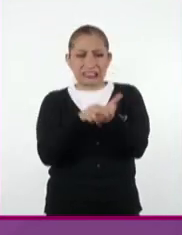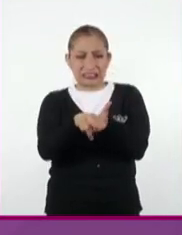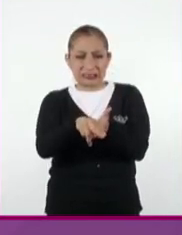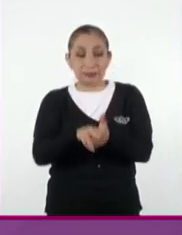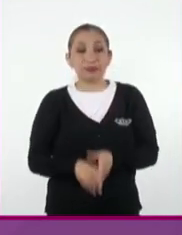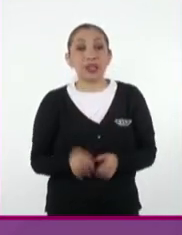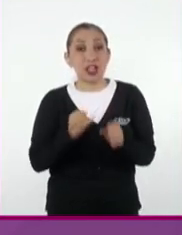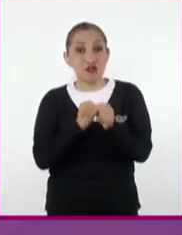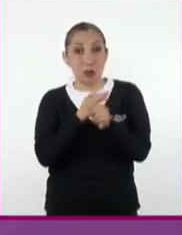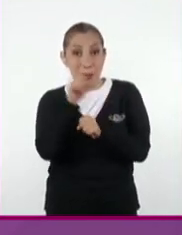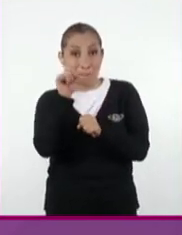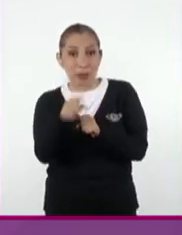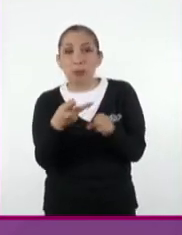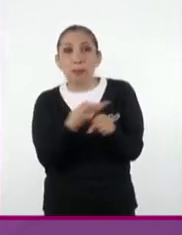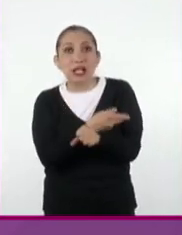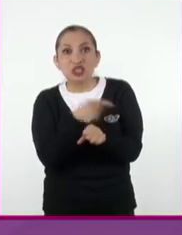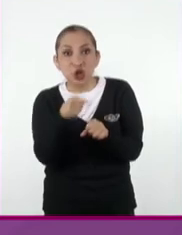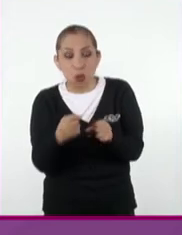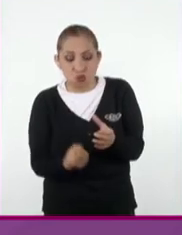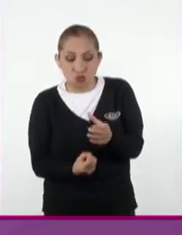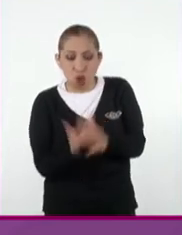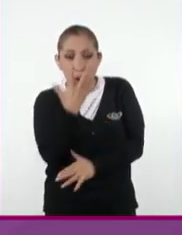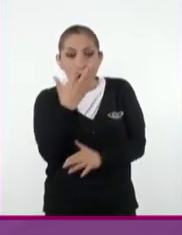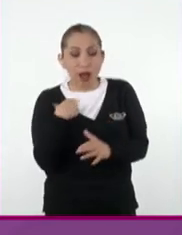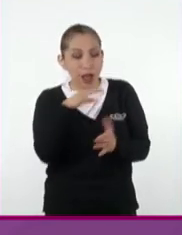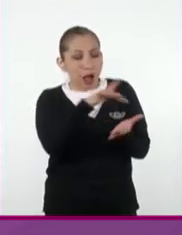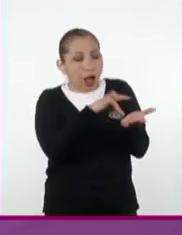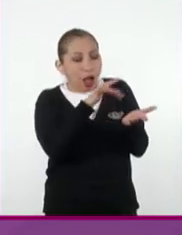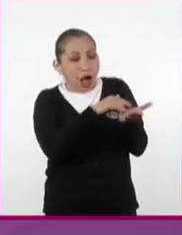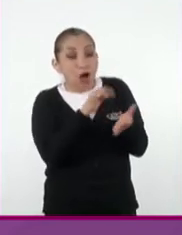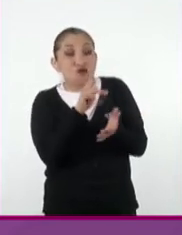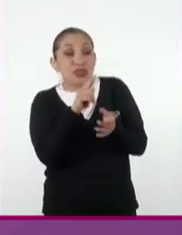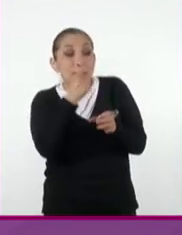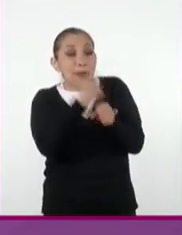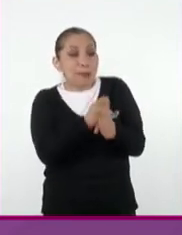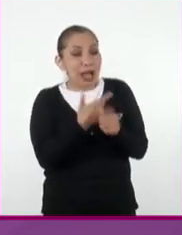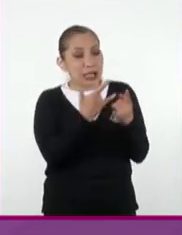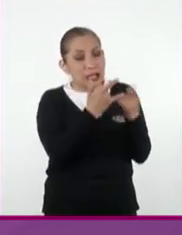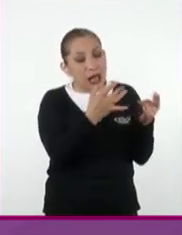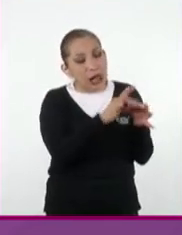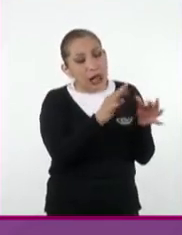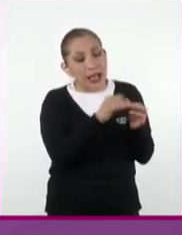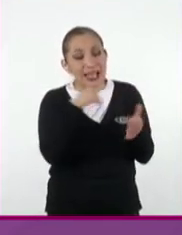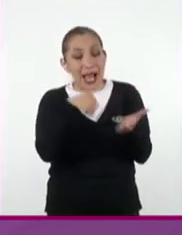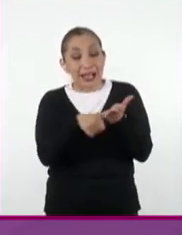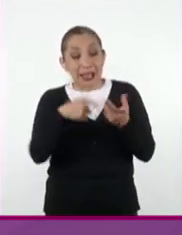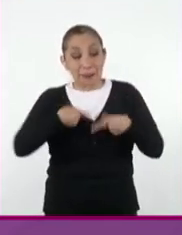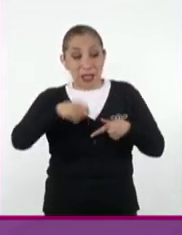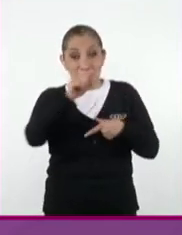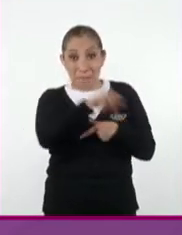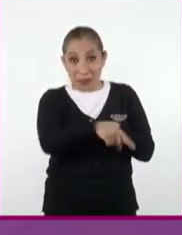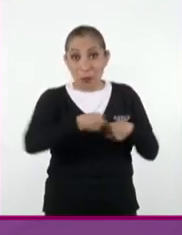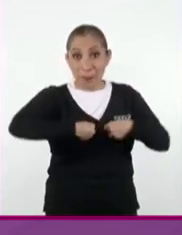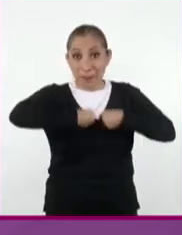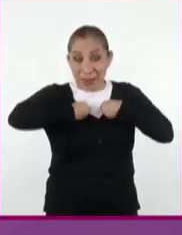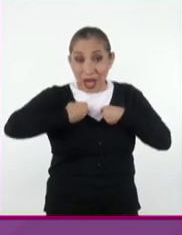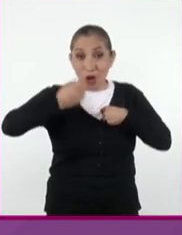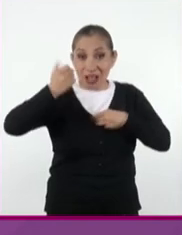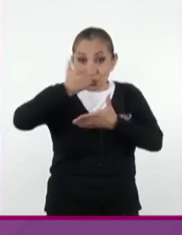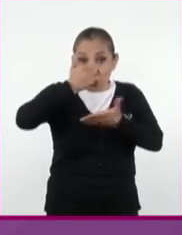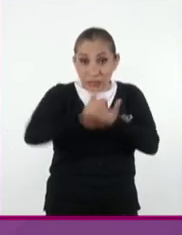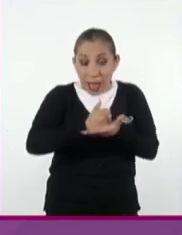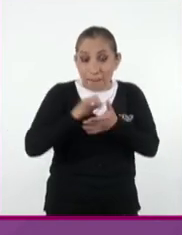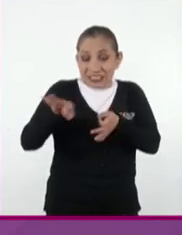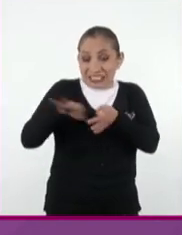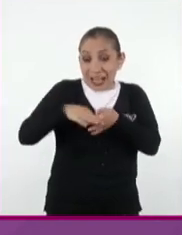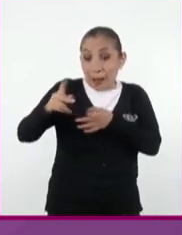La información sobre el suceso de la erupción se extrae de fuentes primarias como crónicas y cartas de personas que vivieron en la época en